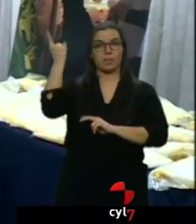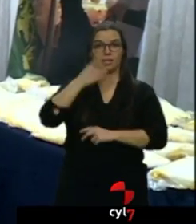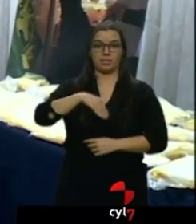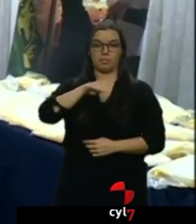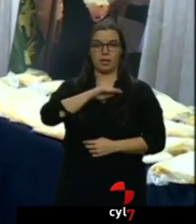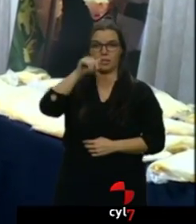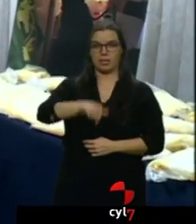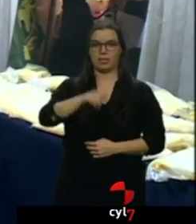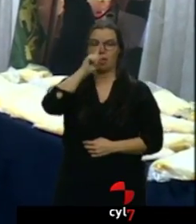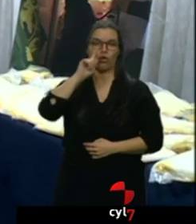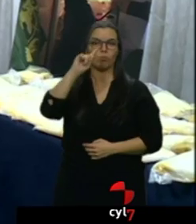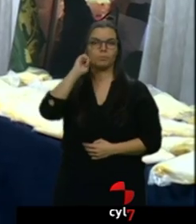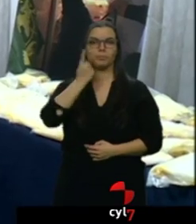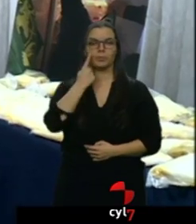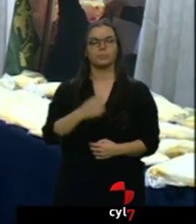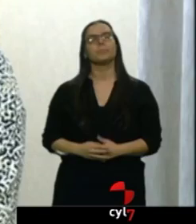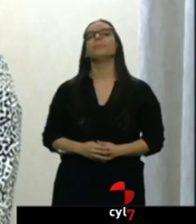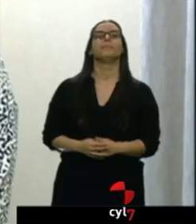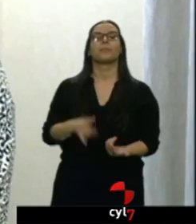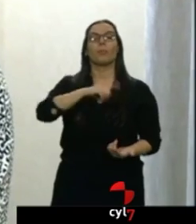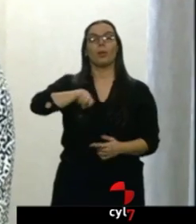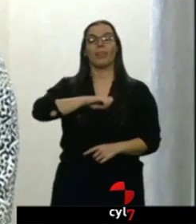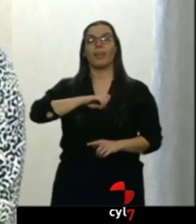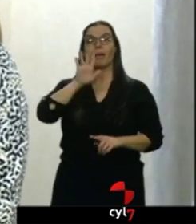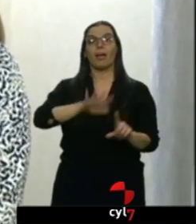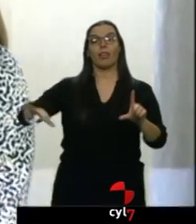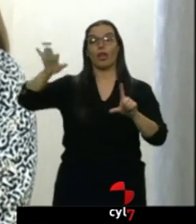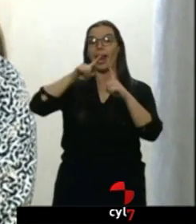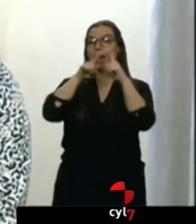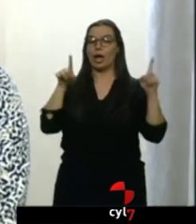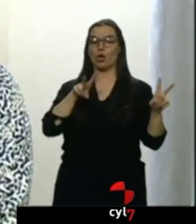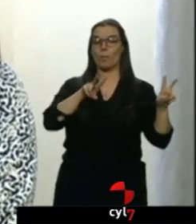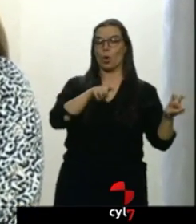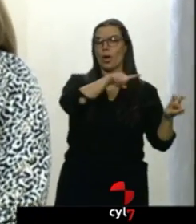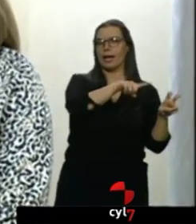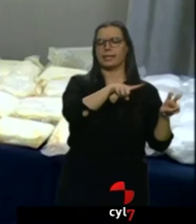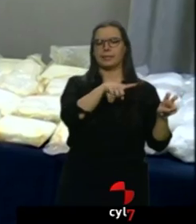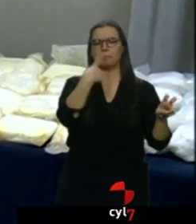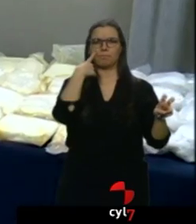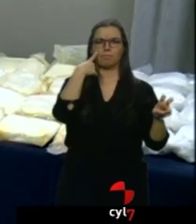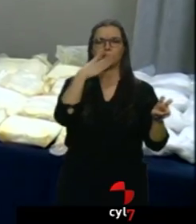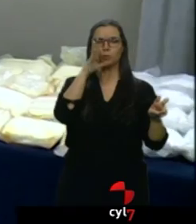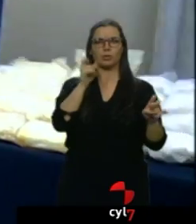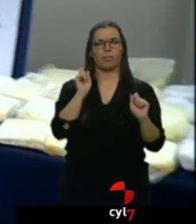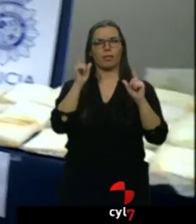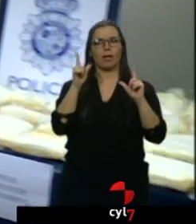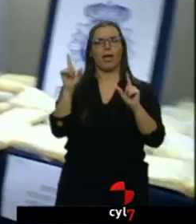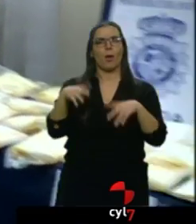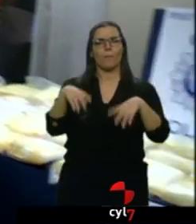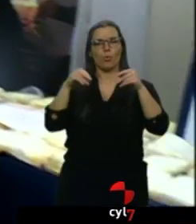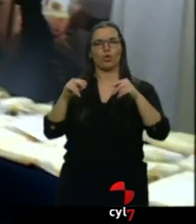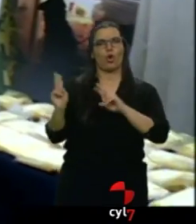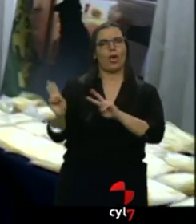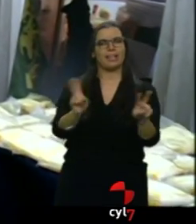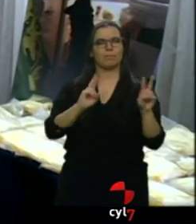La actuación de la Policía Nacional comenzó a principios de año cuando detectaron un aumento del consumo de Spitz en Burgos y este